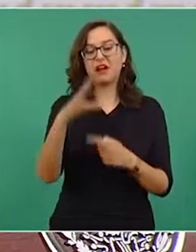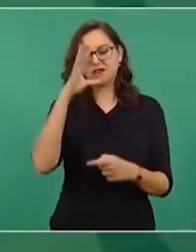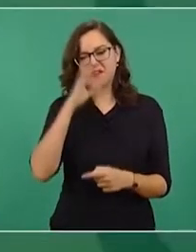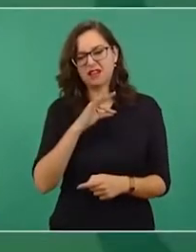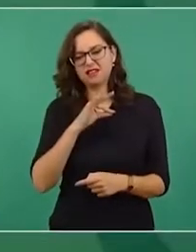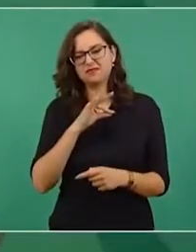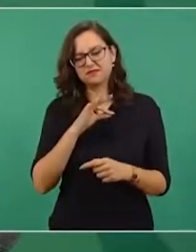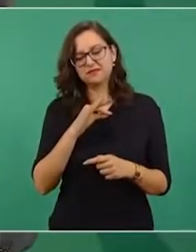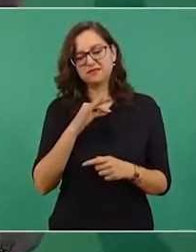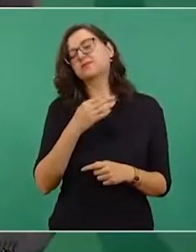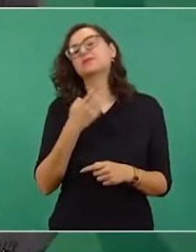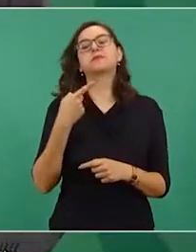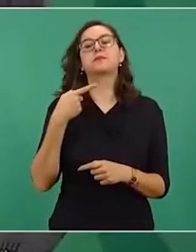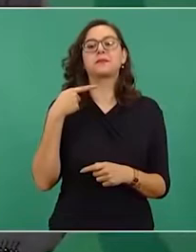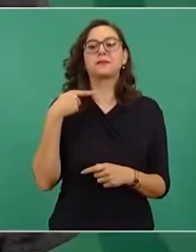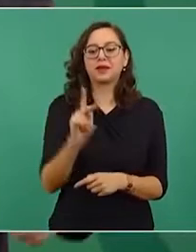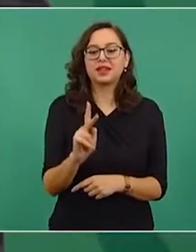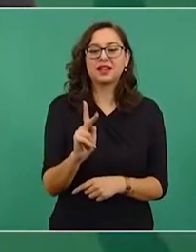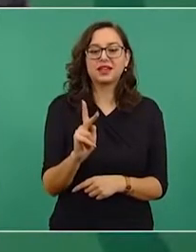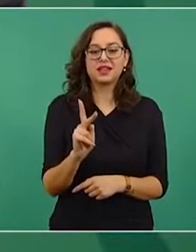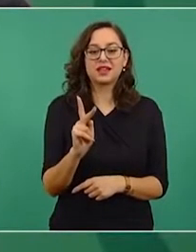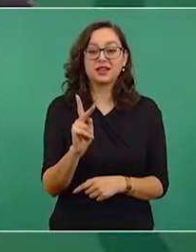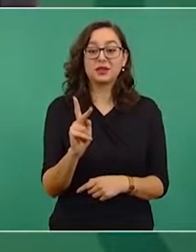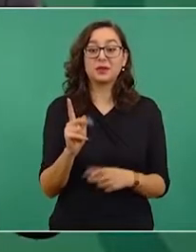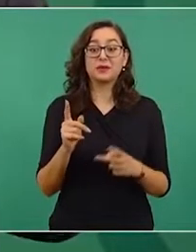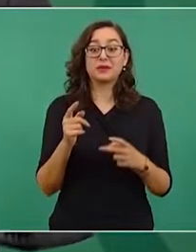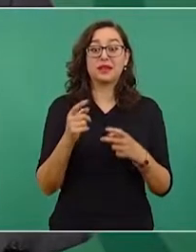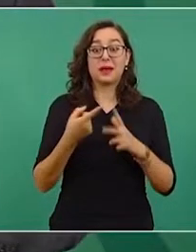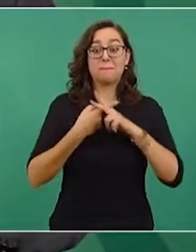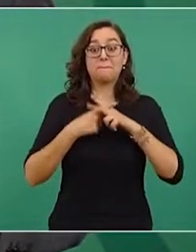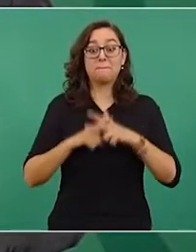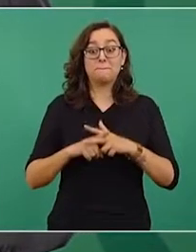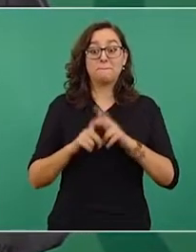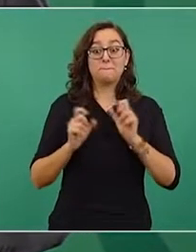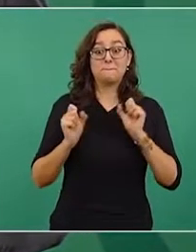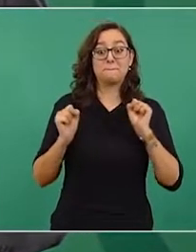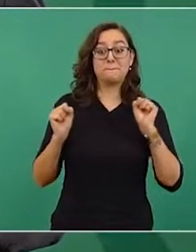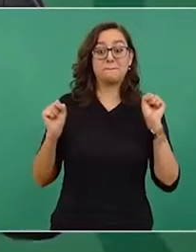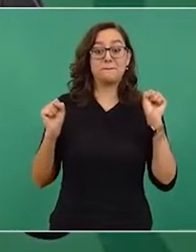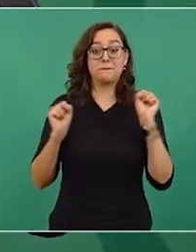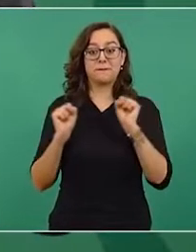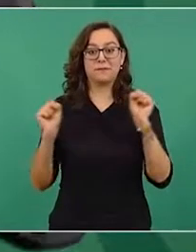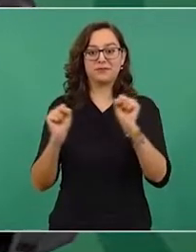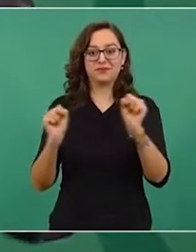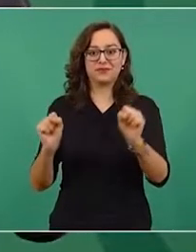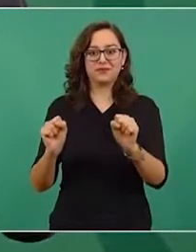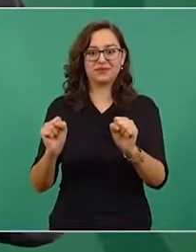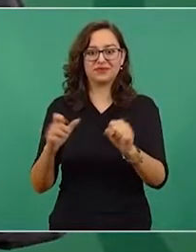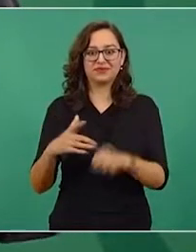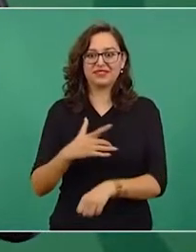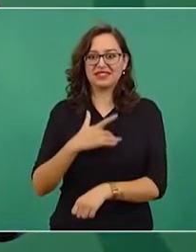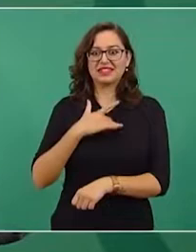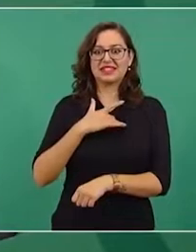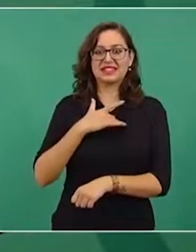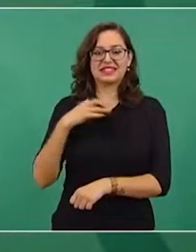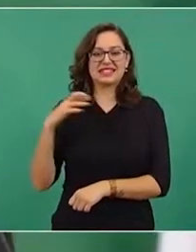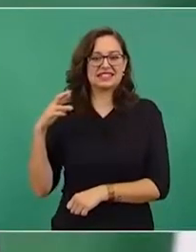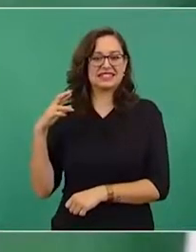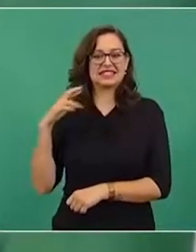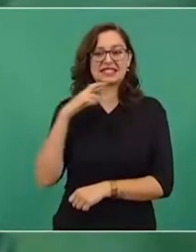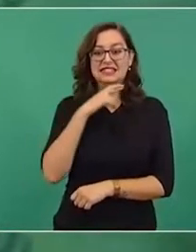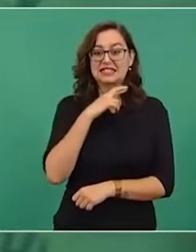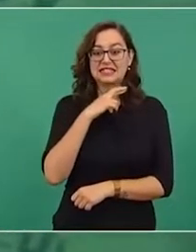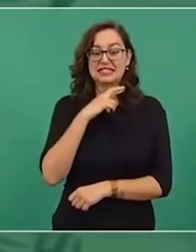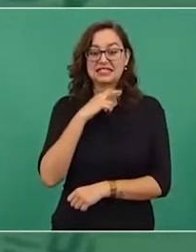ahí, por el instinto, porque eso